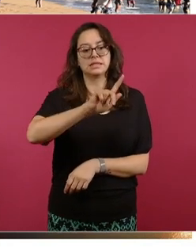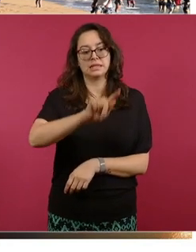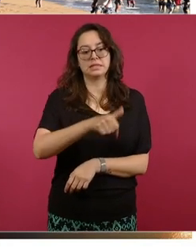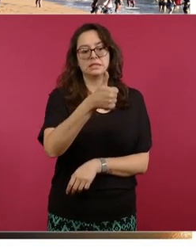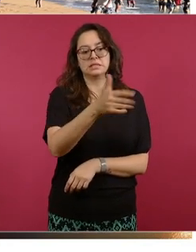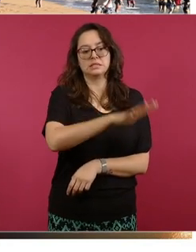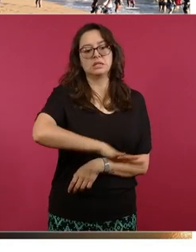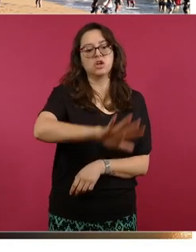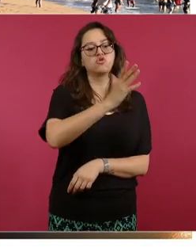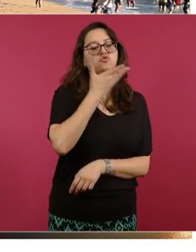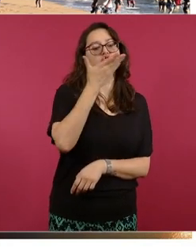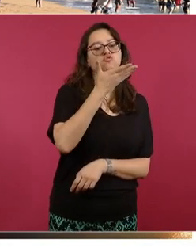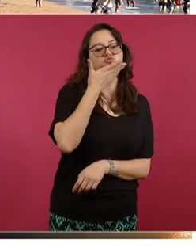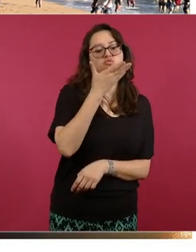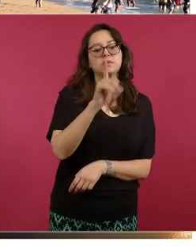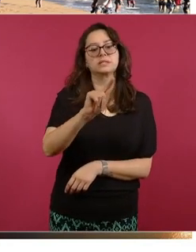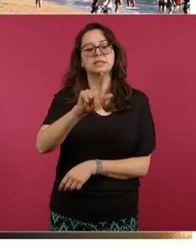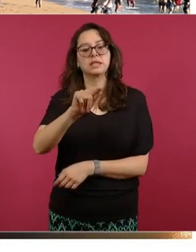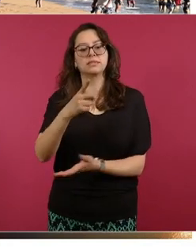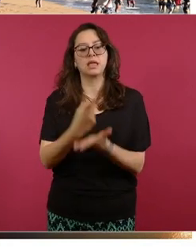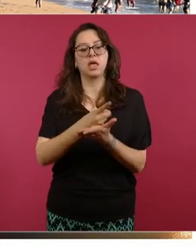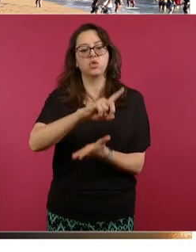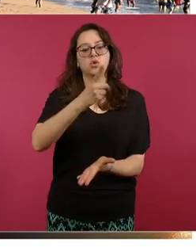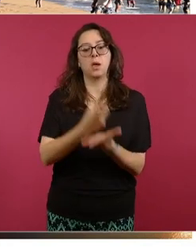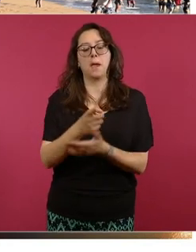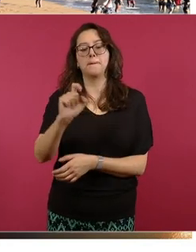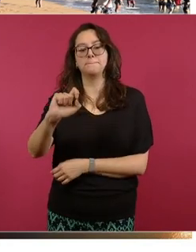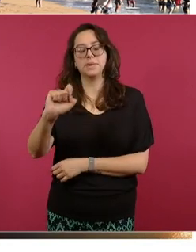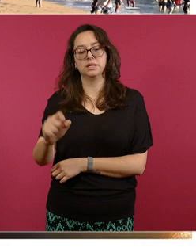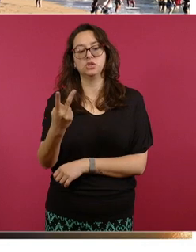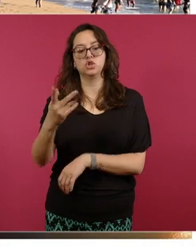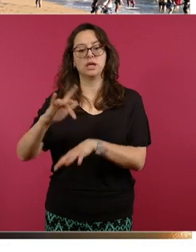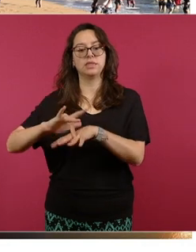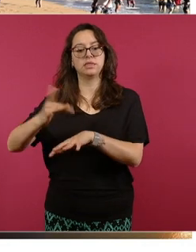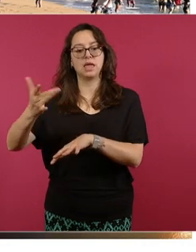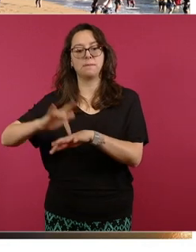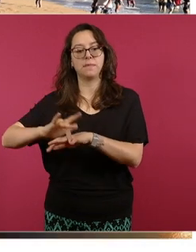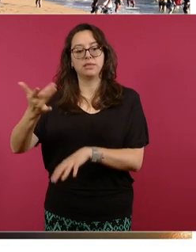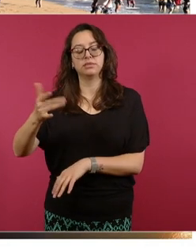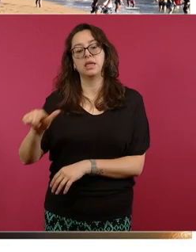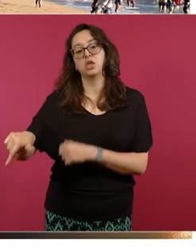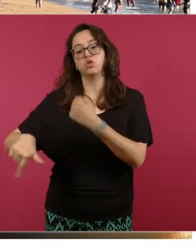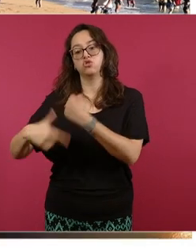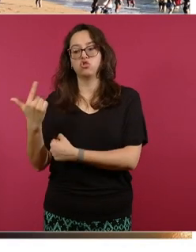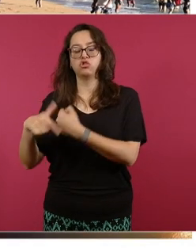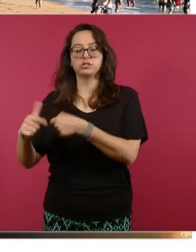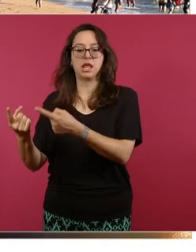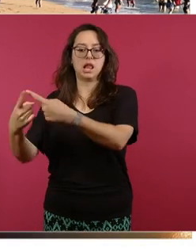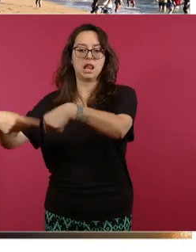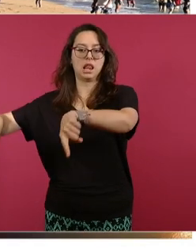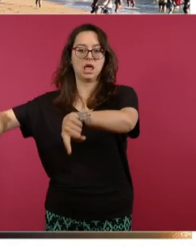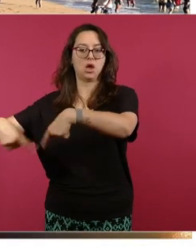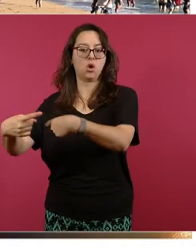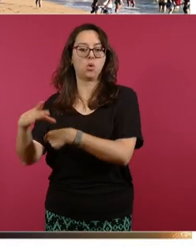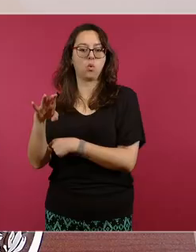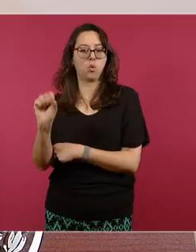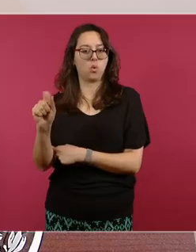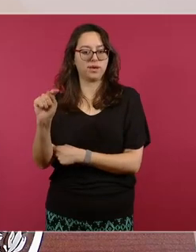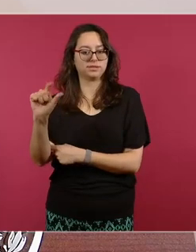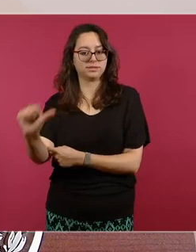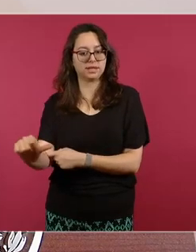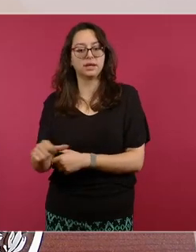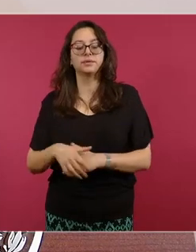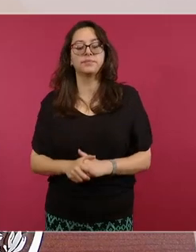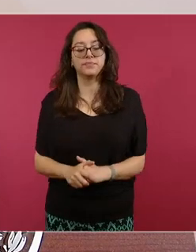en La Dorada, 22 en Diamante y 12 en Pie de la Cuesta. Esta importante recuperación del sector fue